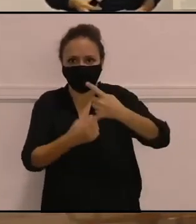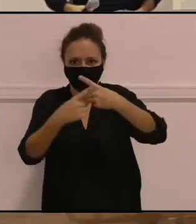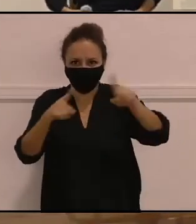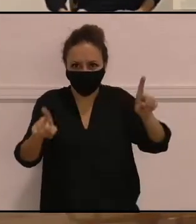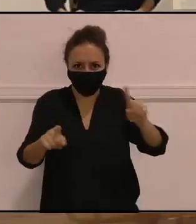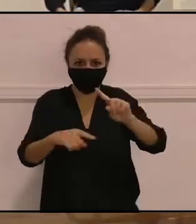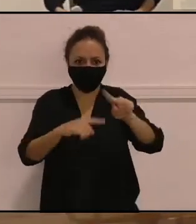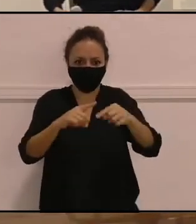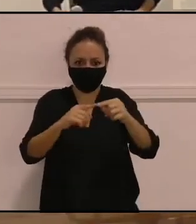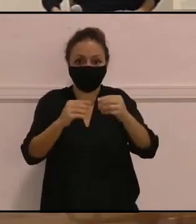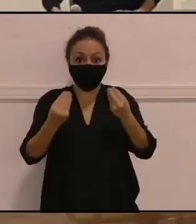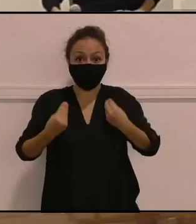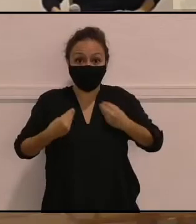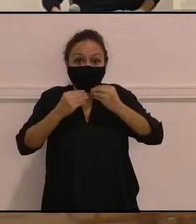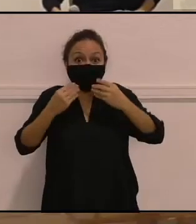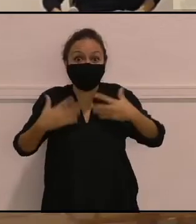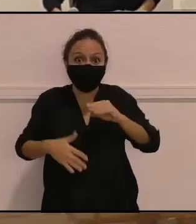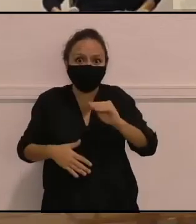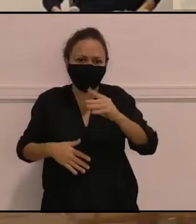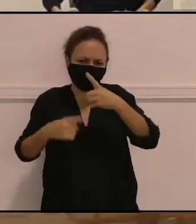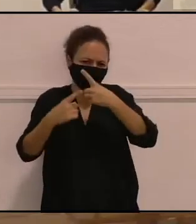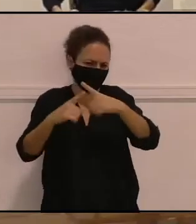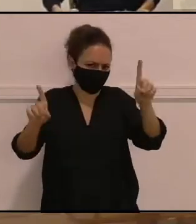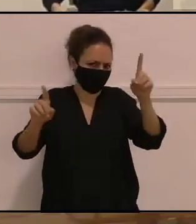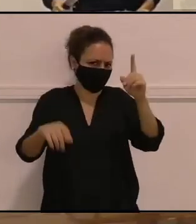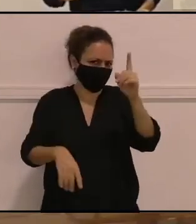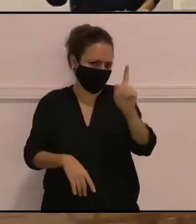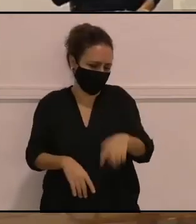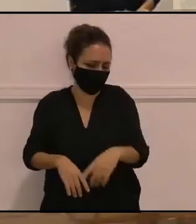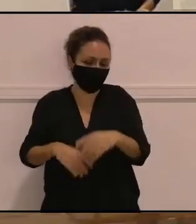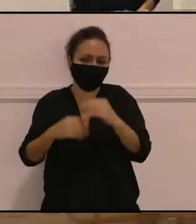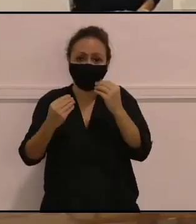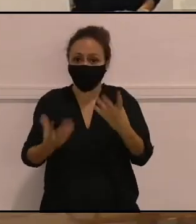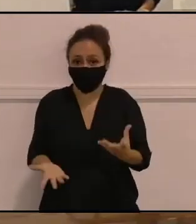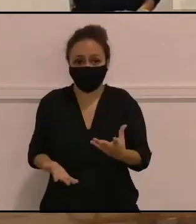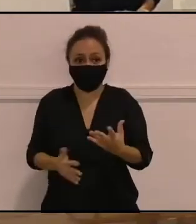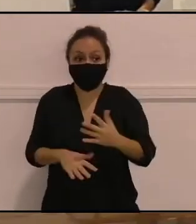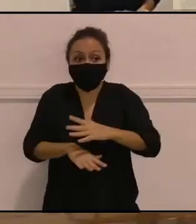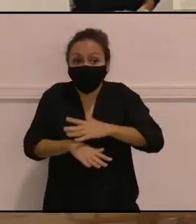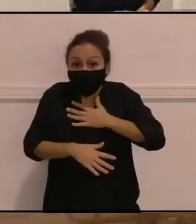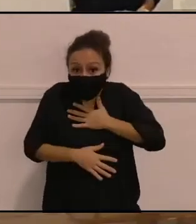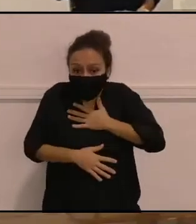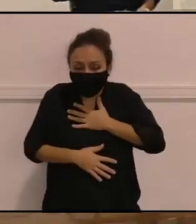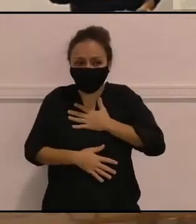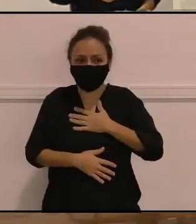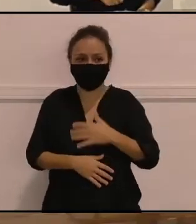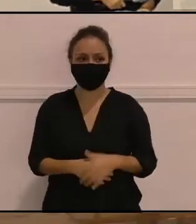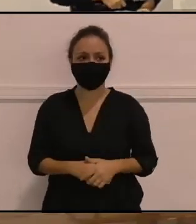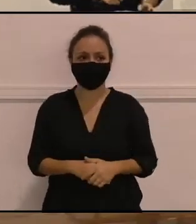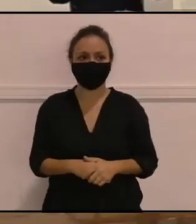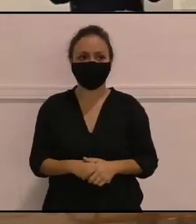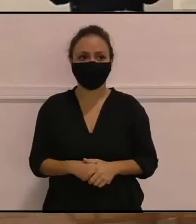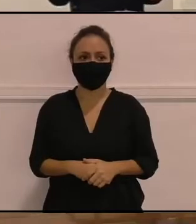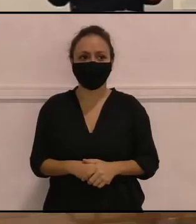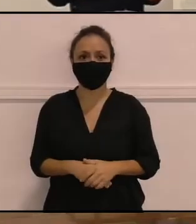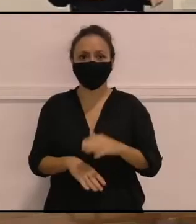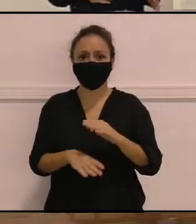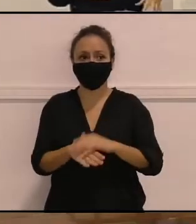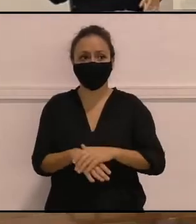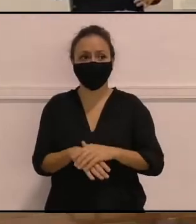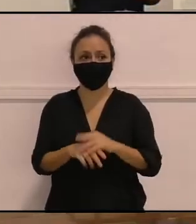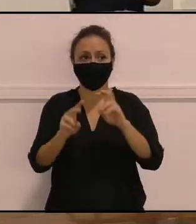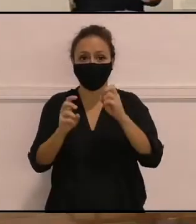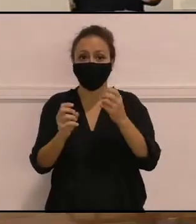de vida, etc. Entonces, me parecía que para dar un poco pie a la